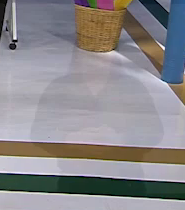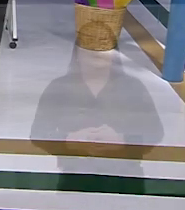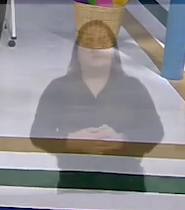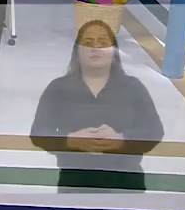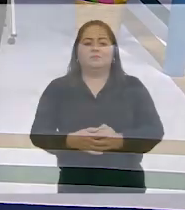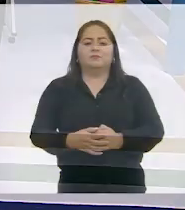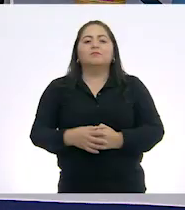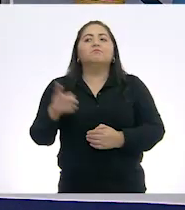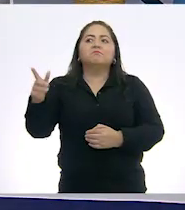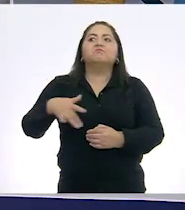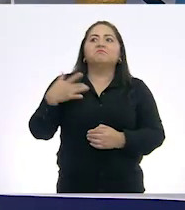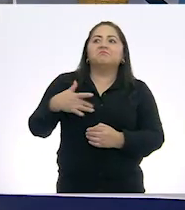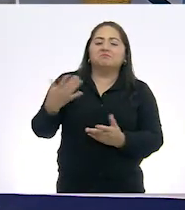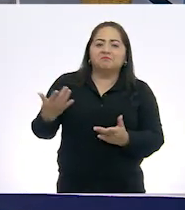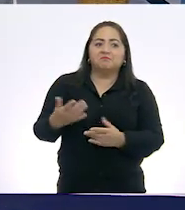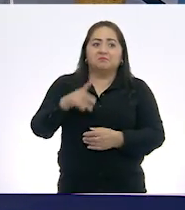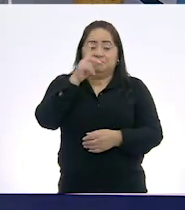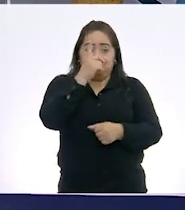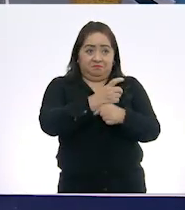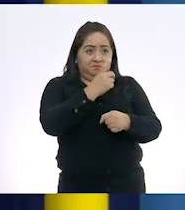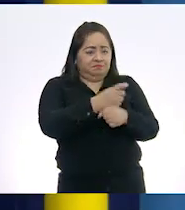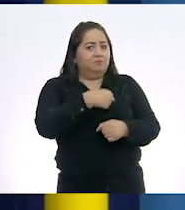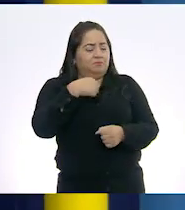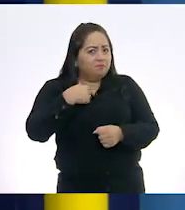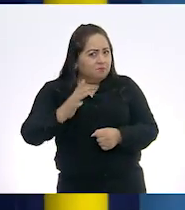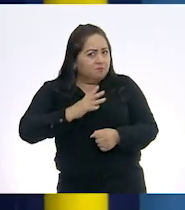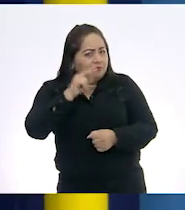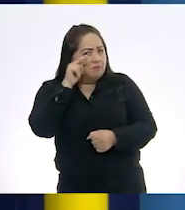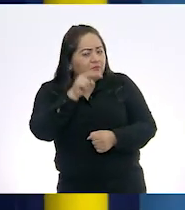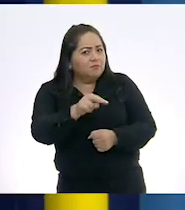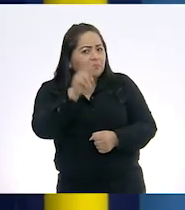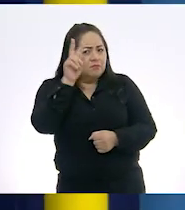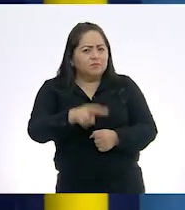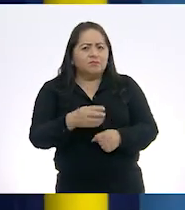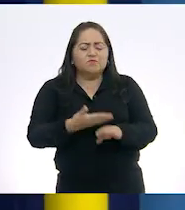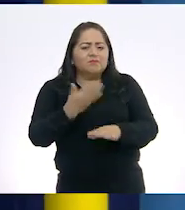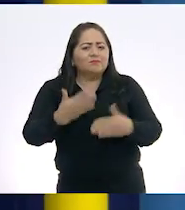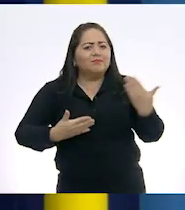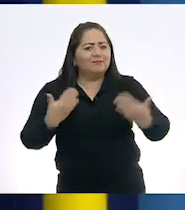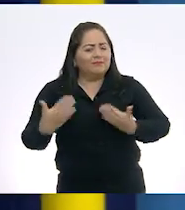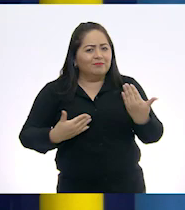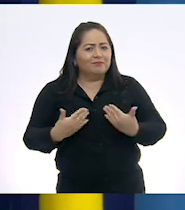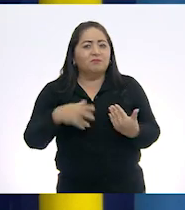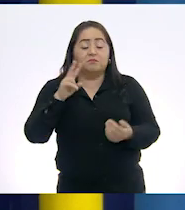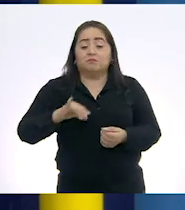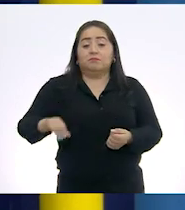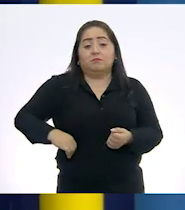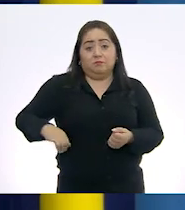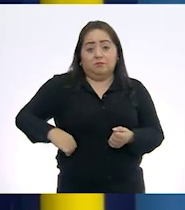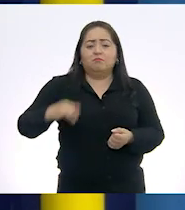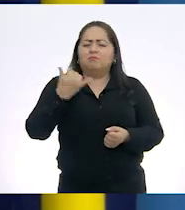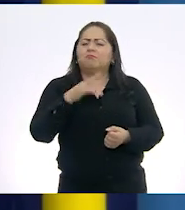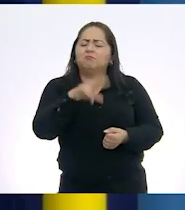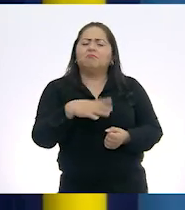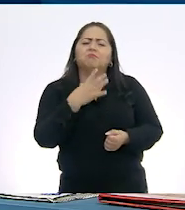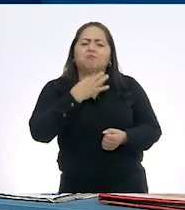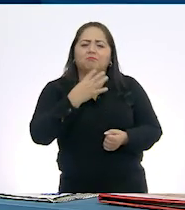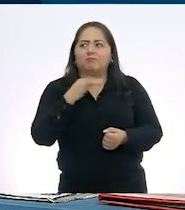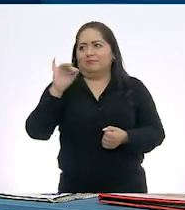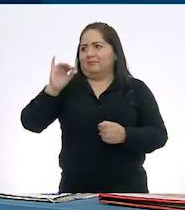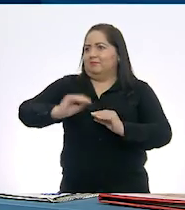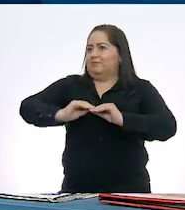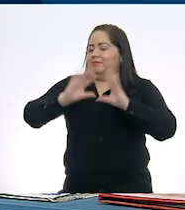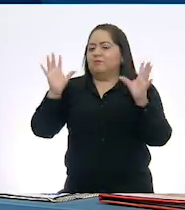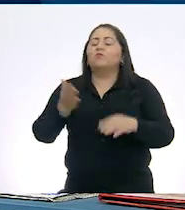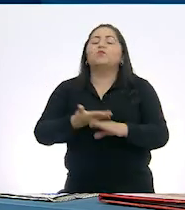¿Qué te pareció, Joaquín? Pues primero, maestra, me llamó la atención que parece que es muy divertido, interesante y sencillo. Claro que sí.